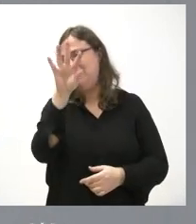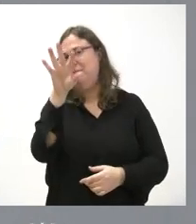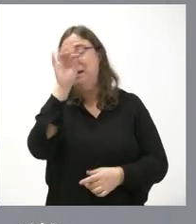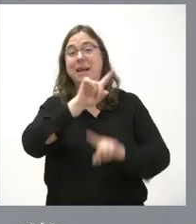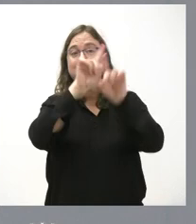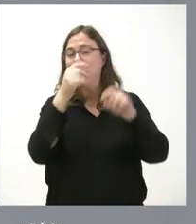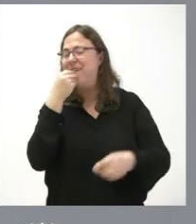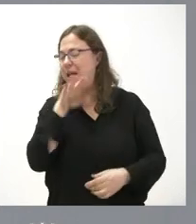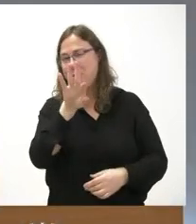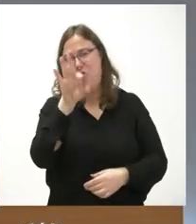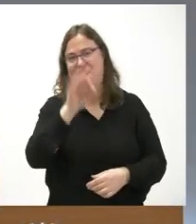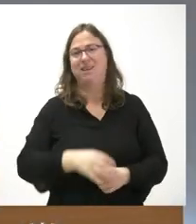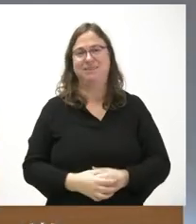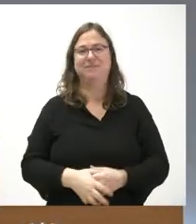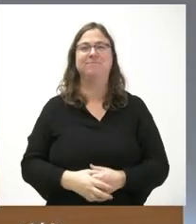las mejores preguntas